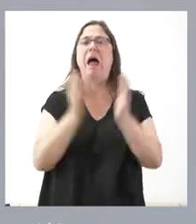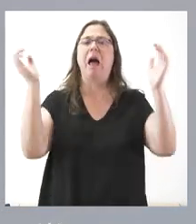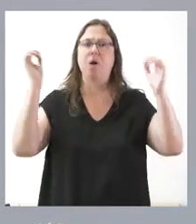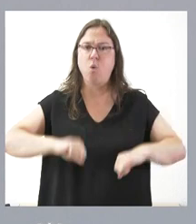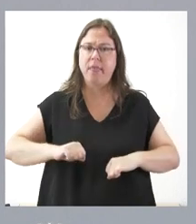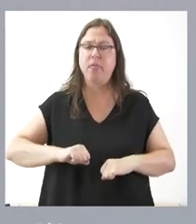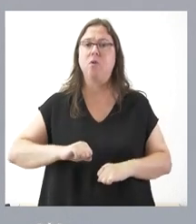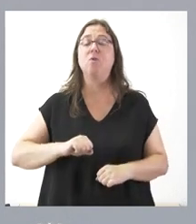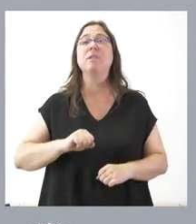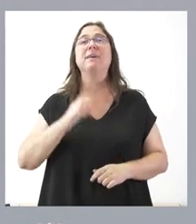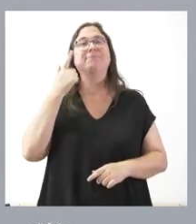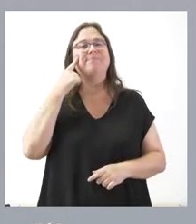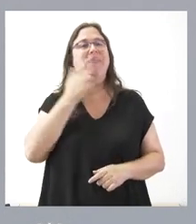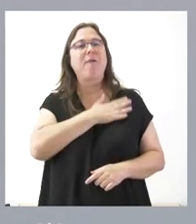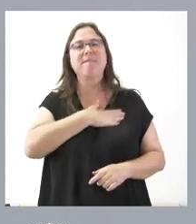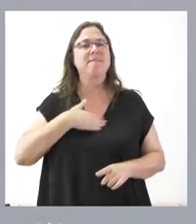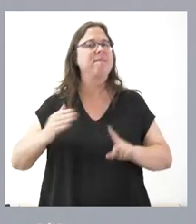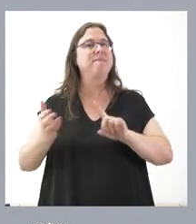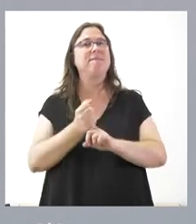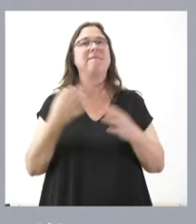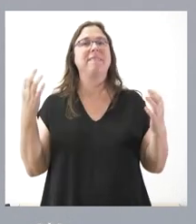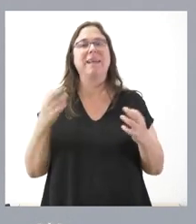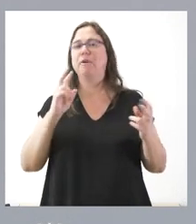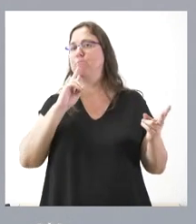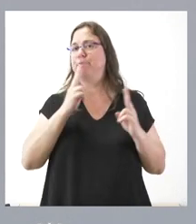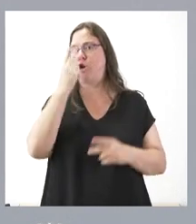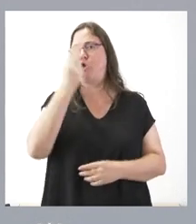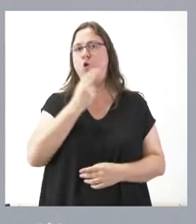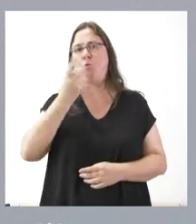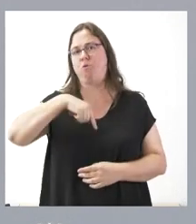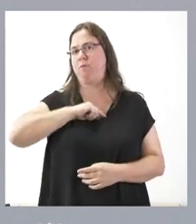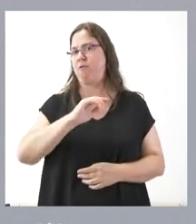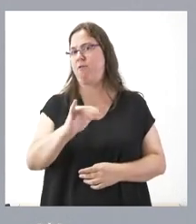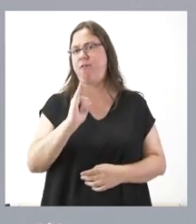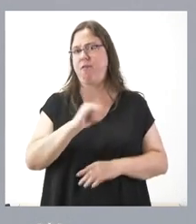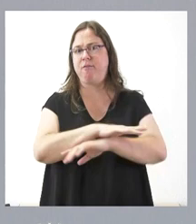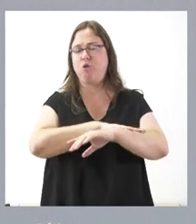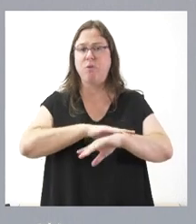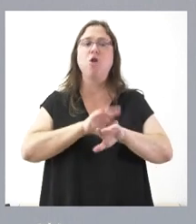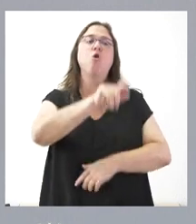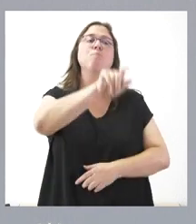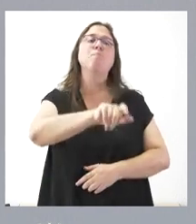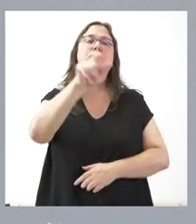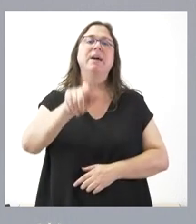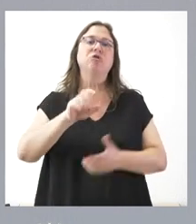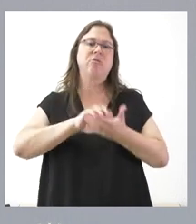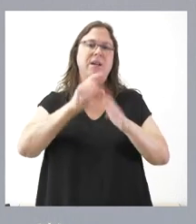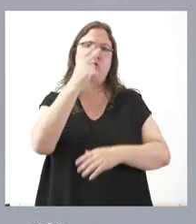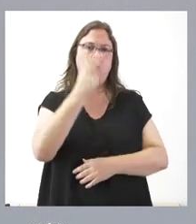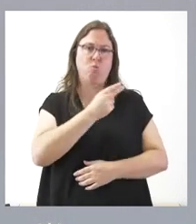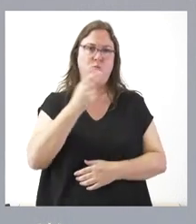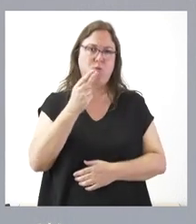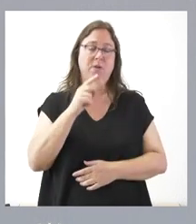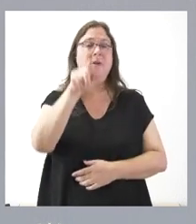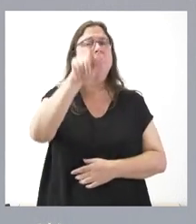que en el fondo lo que pretenden es responder al compromiso que este Gobierno tiene con las personas de Castilla y León, con las personas